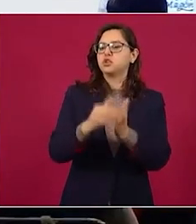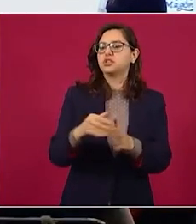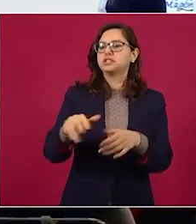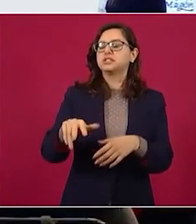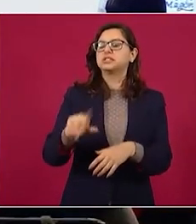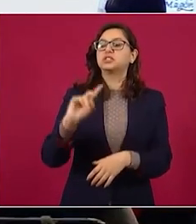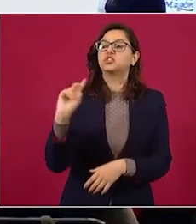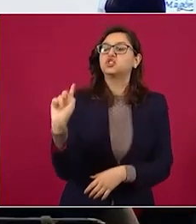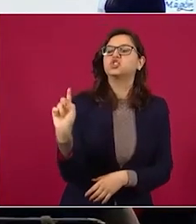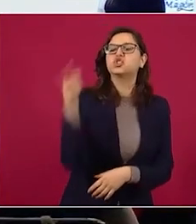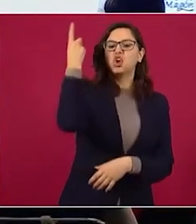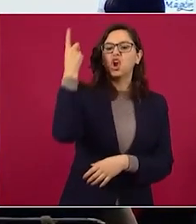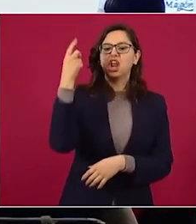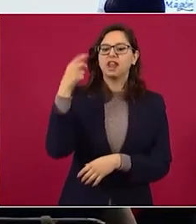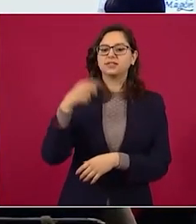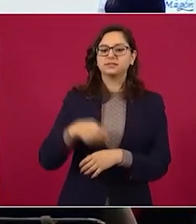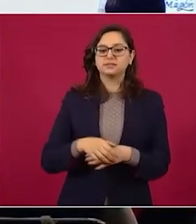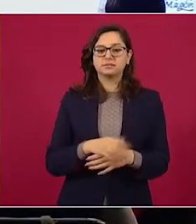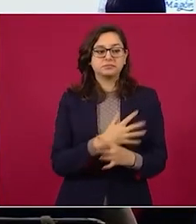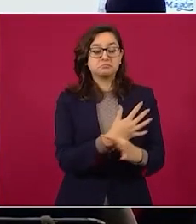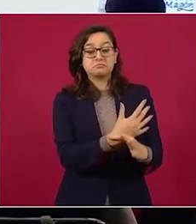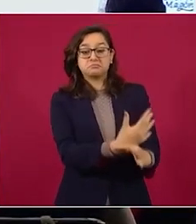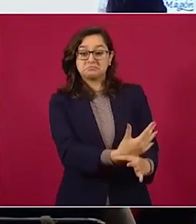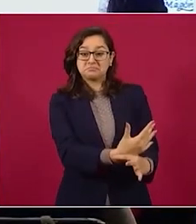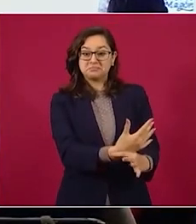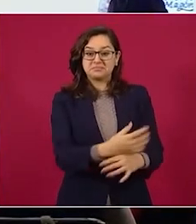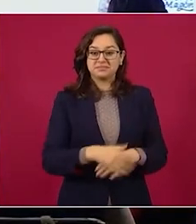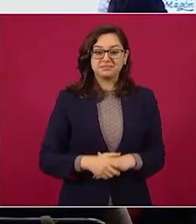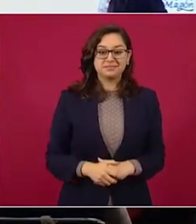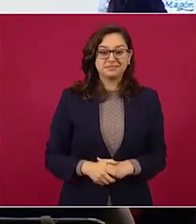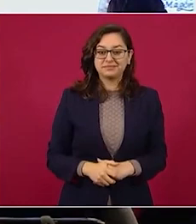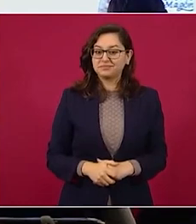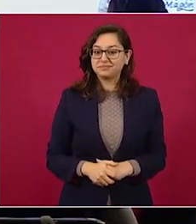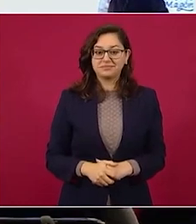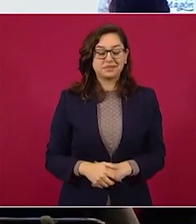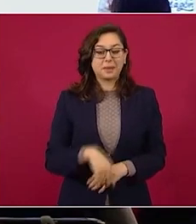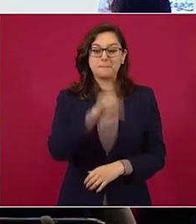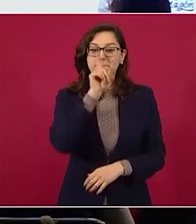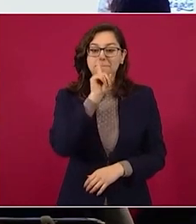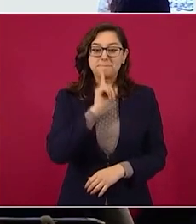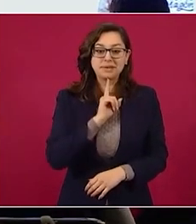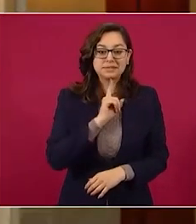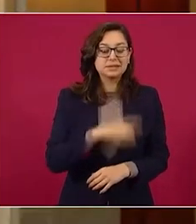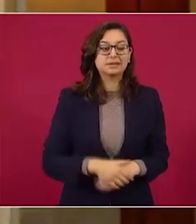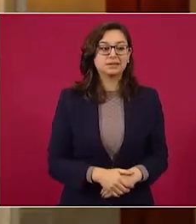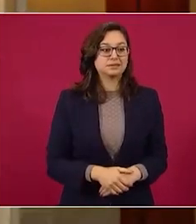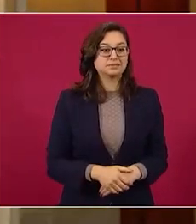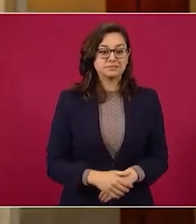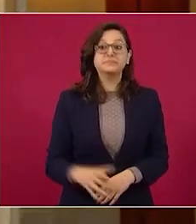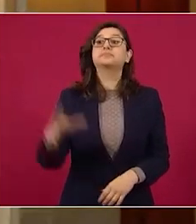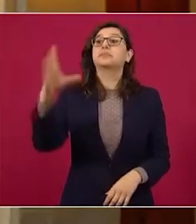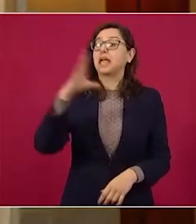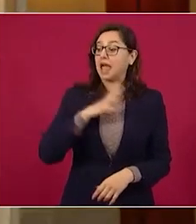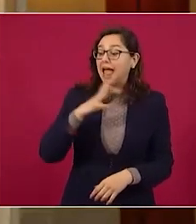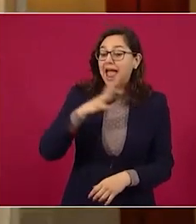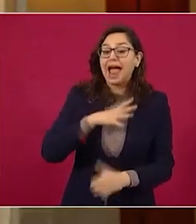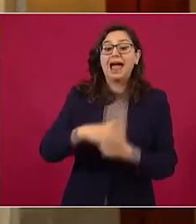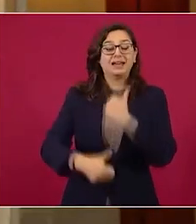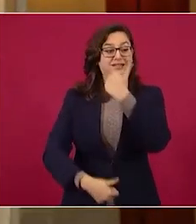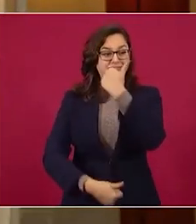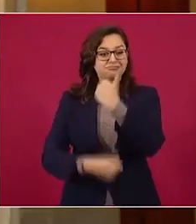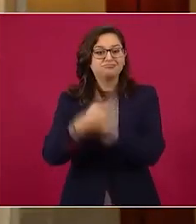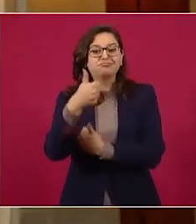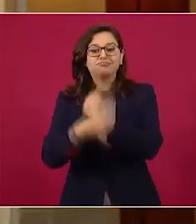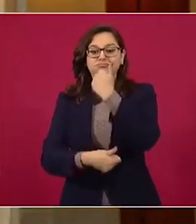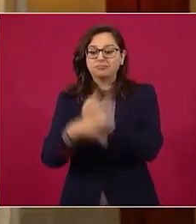cierto es que se trató de una licitación pública en donde participaron